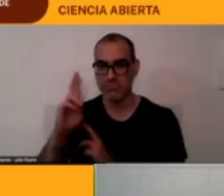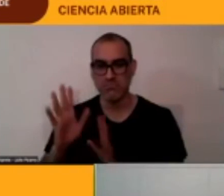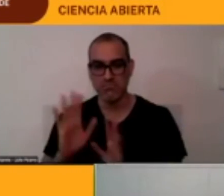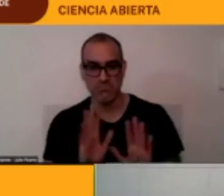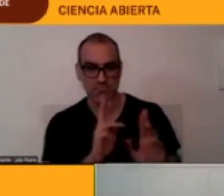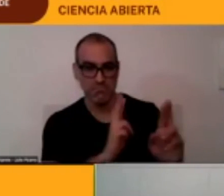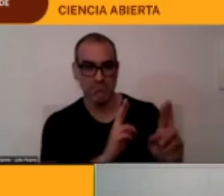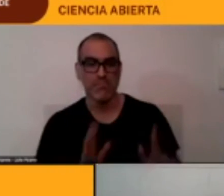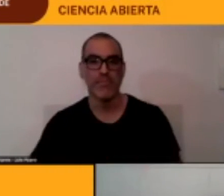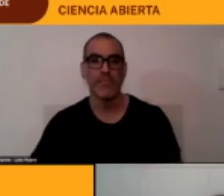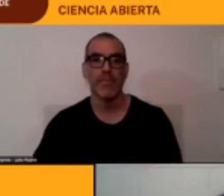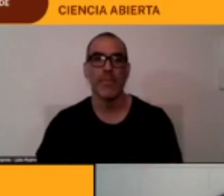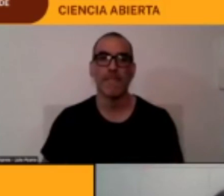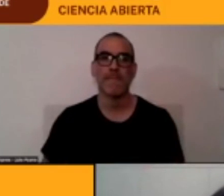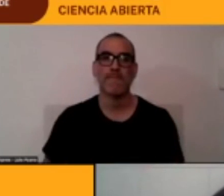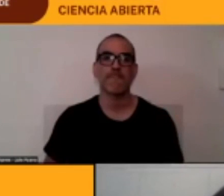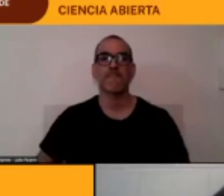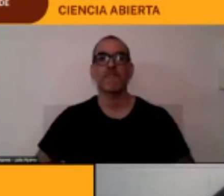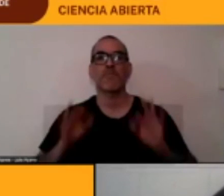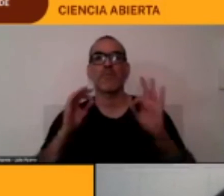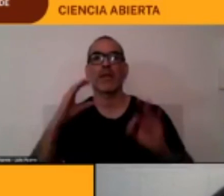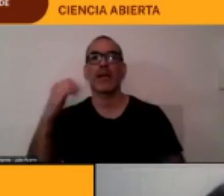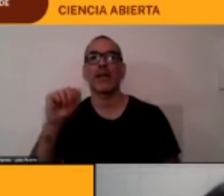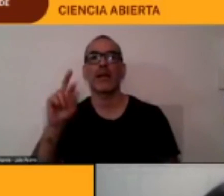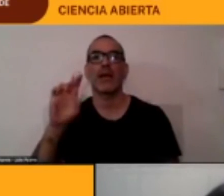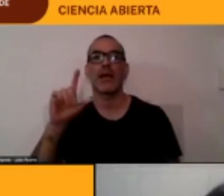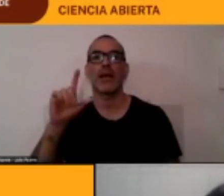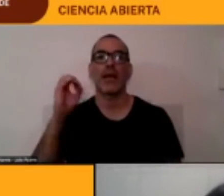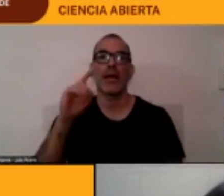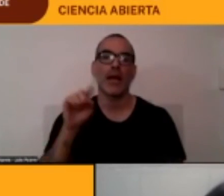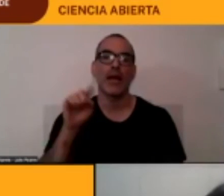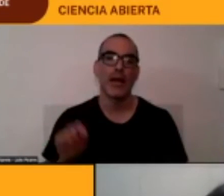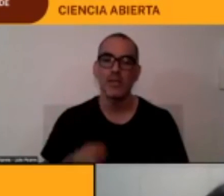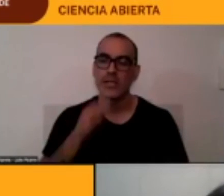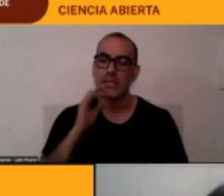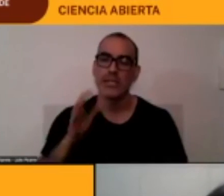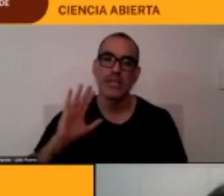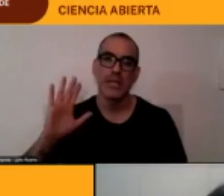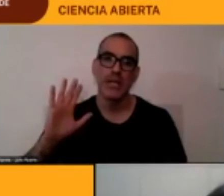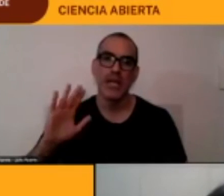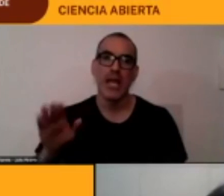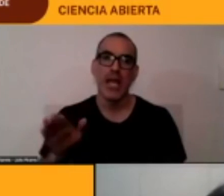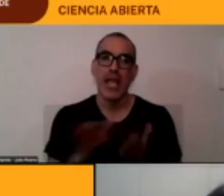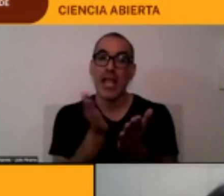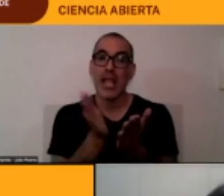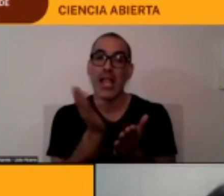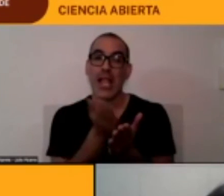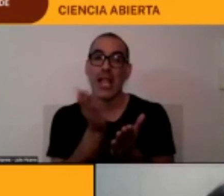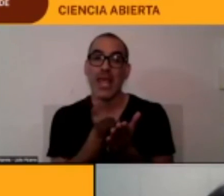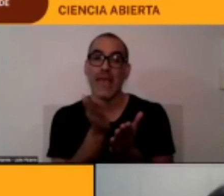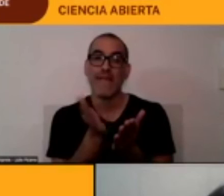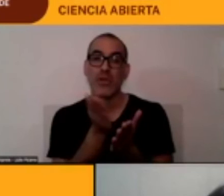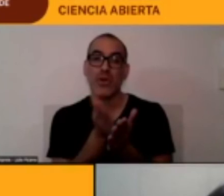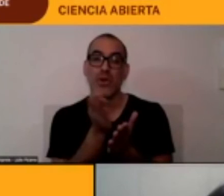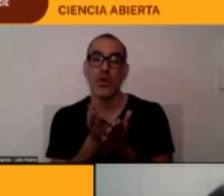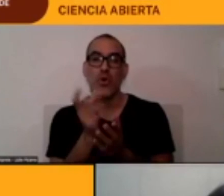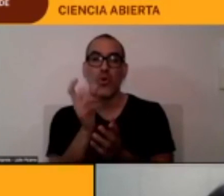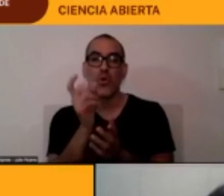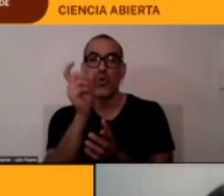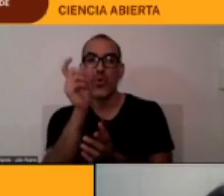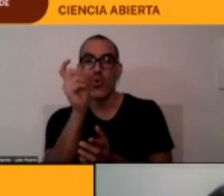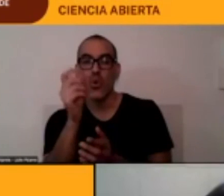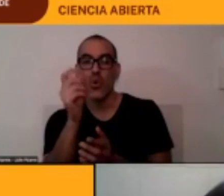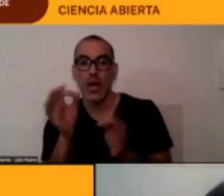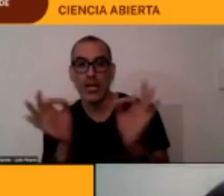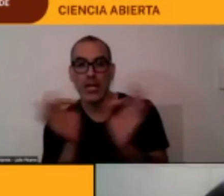perfecto Carlos Ignacio Laya Guerrero nos dice el libro de varias hojas podría entregar información sobre el uso de la lengua cunsa coordinamos para